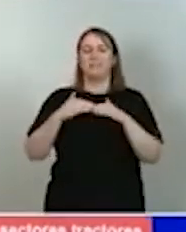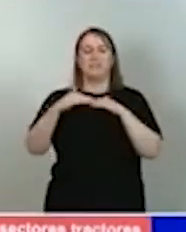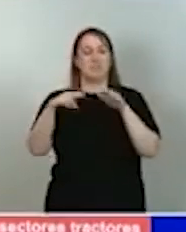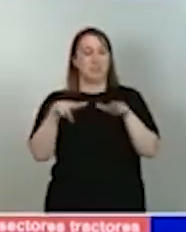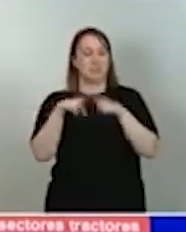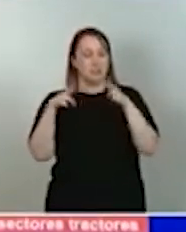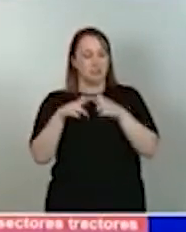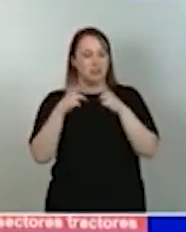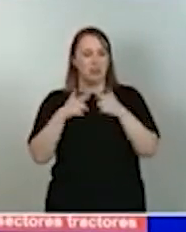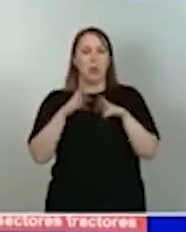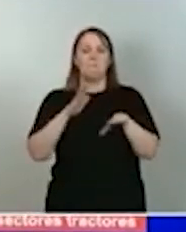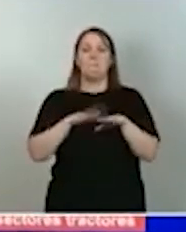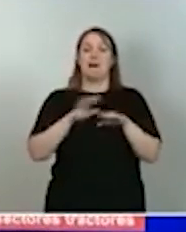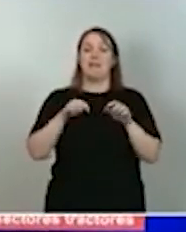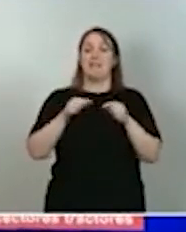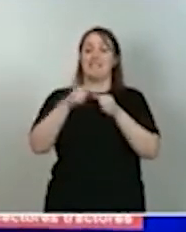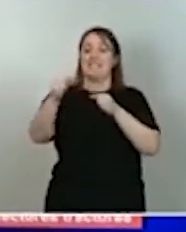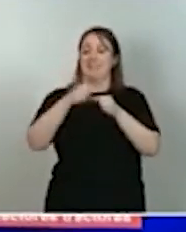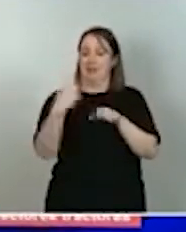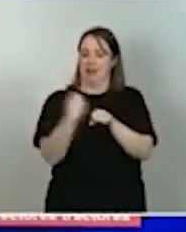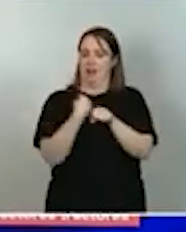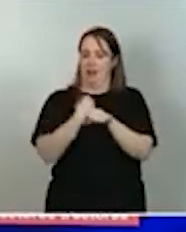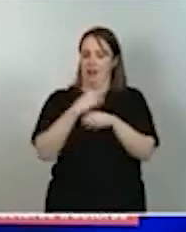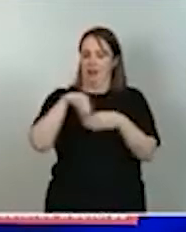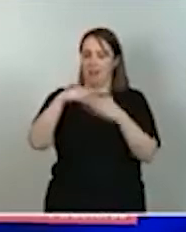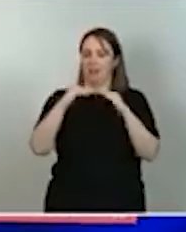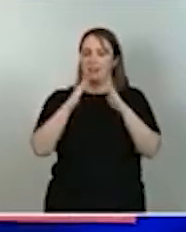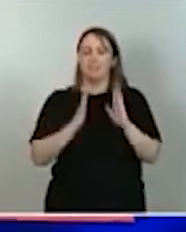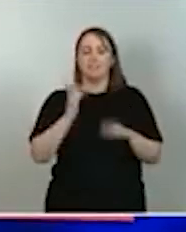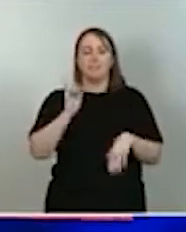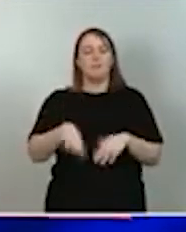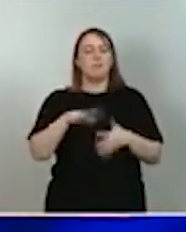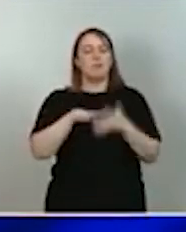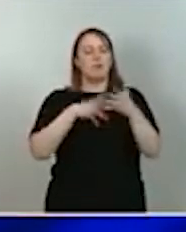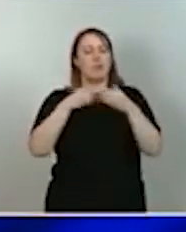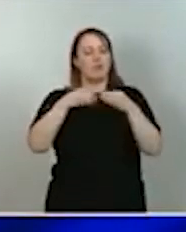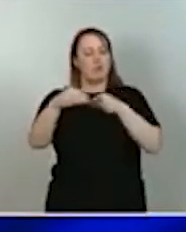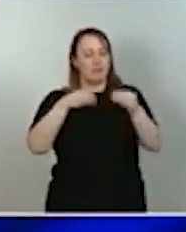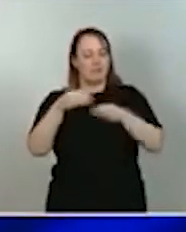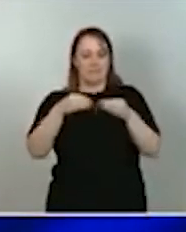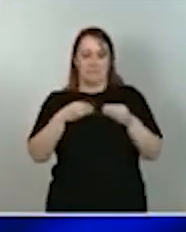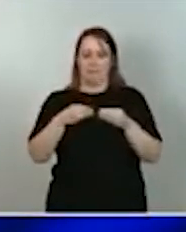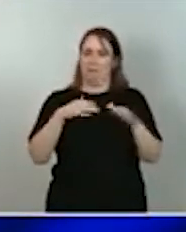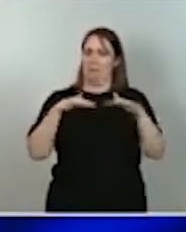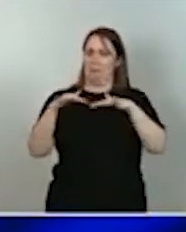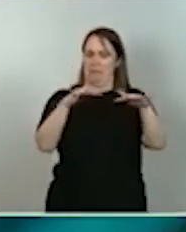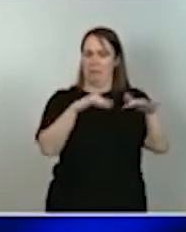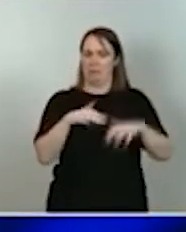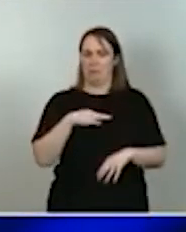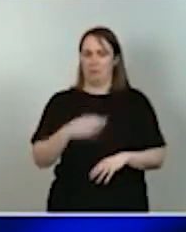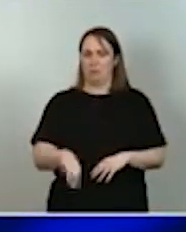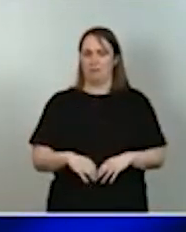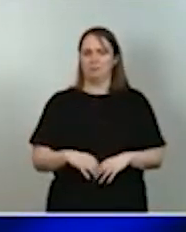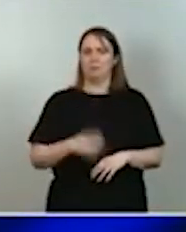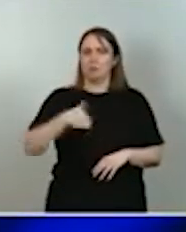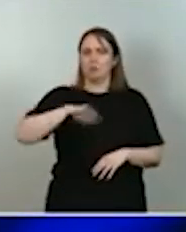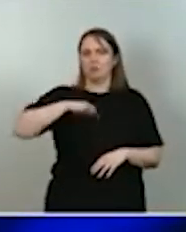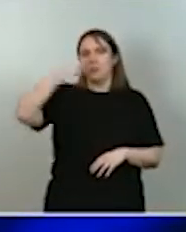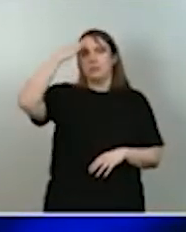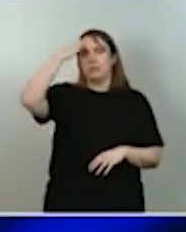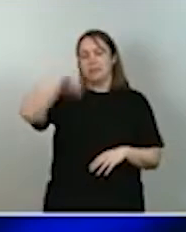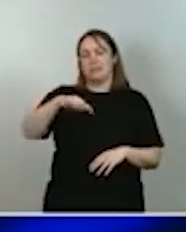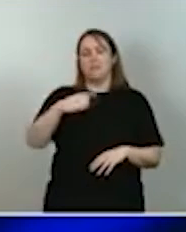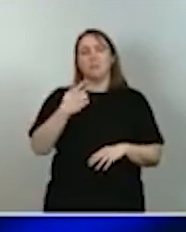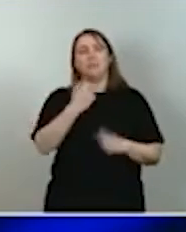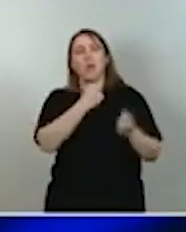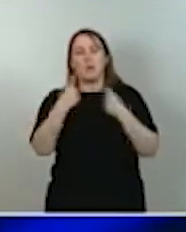teletrabajo y una sociedad abierta, flexible y dinámica. Pero también somos conscientes de que tenemos carencias que hay que abordar,